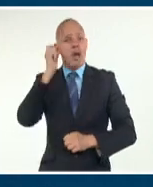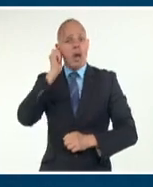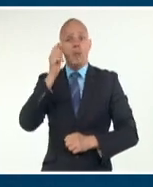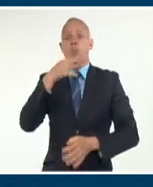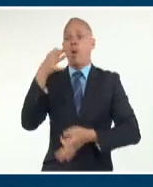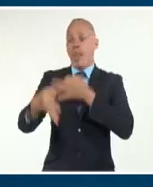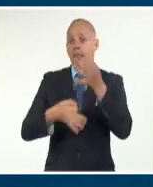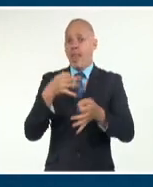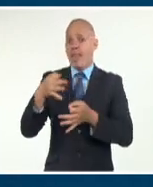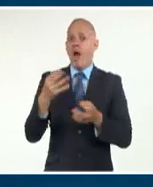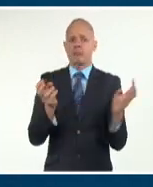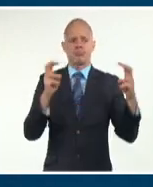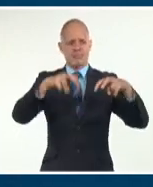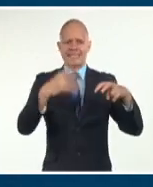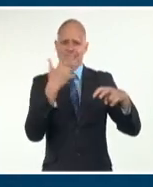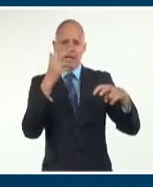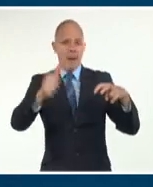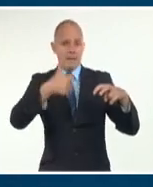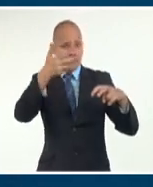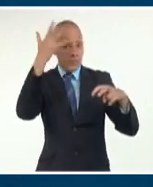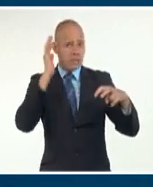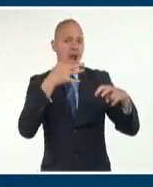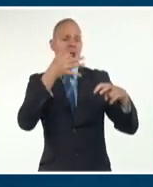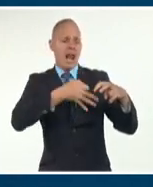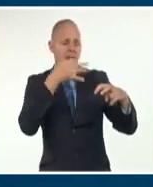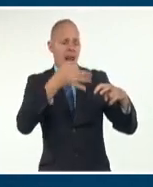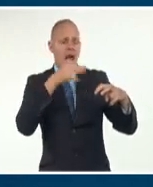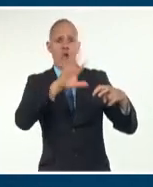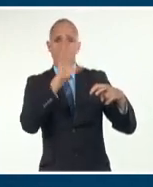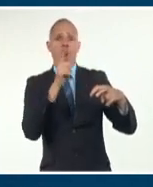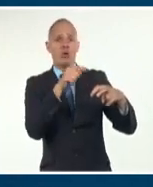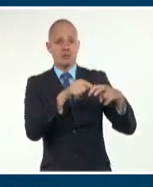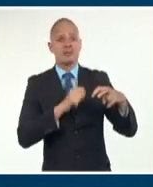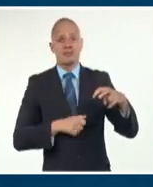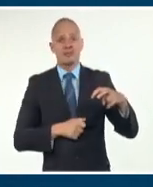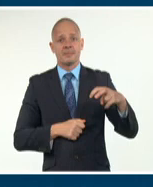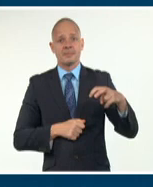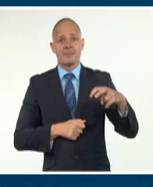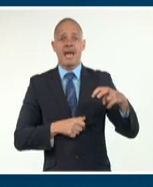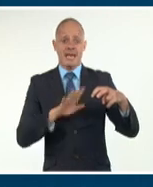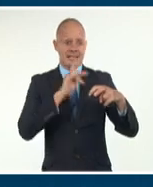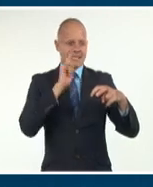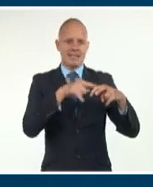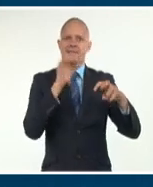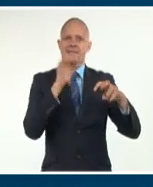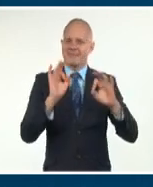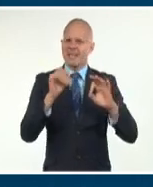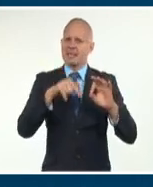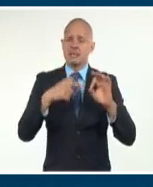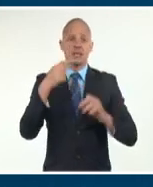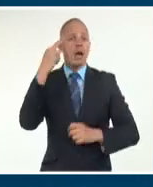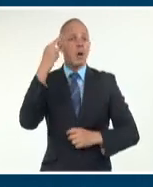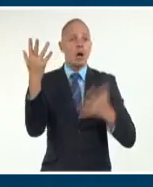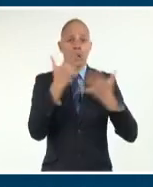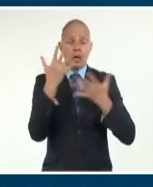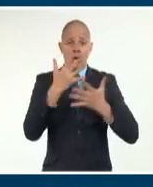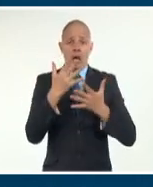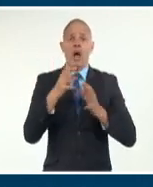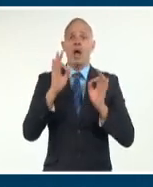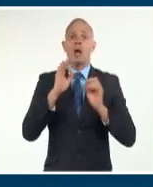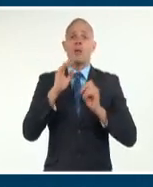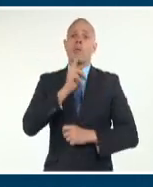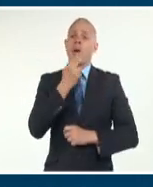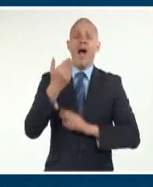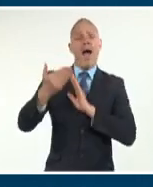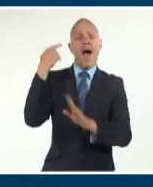del Partido y presidente de la República de Cuba, Miguel Díaz Canel Bermúdez. Es un homenaje a José Martí que nos dio el nombre de